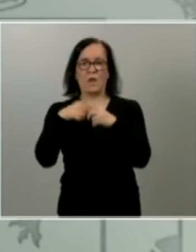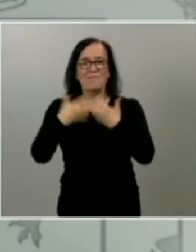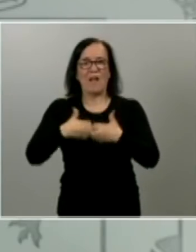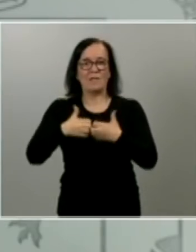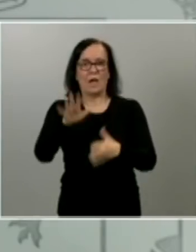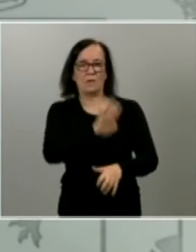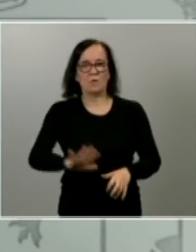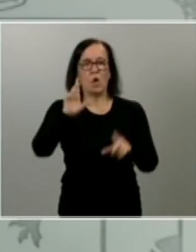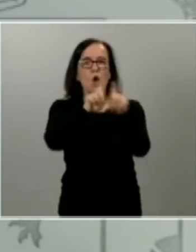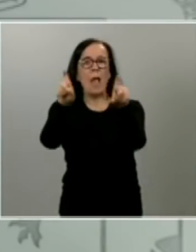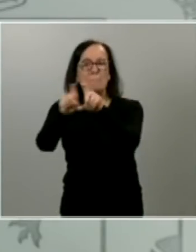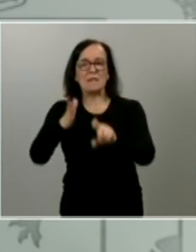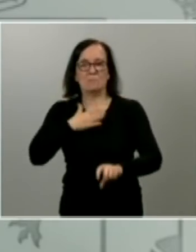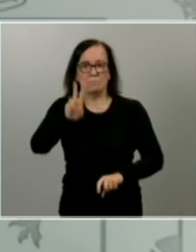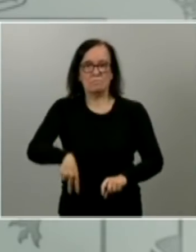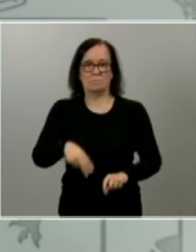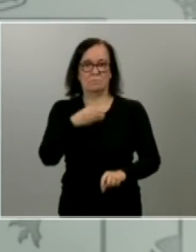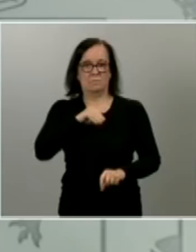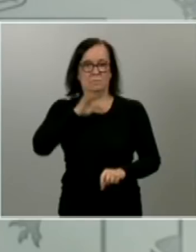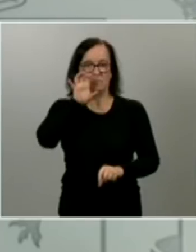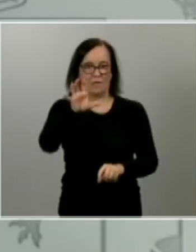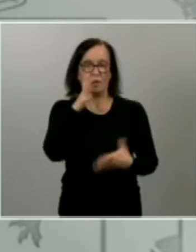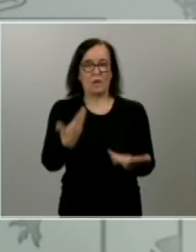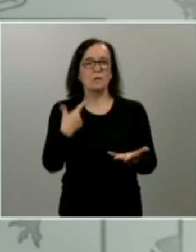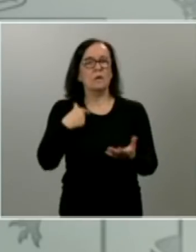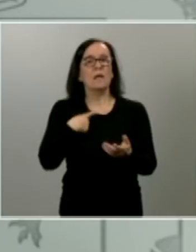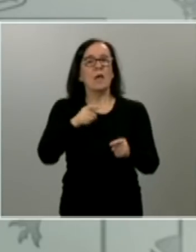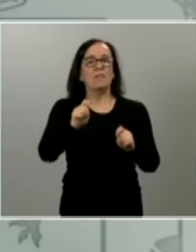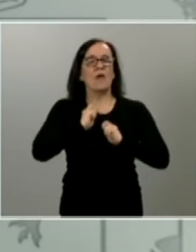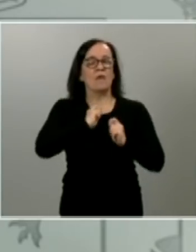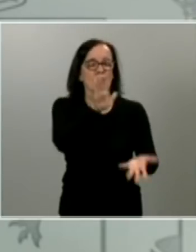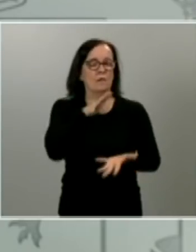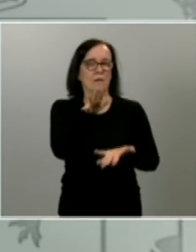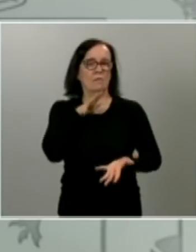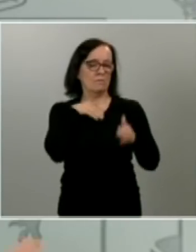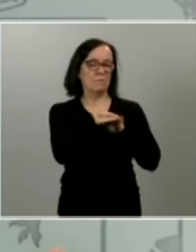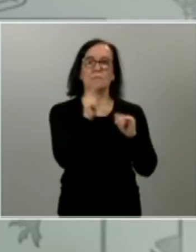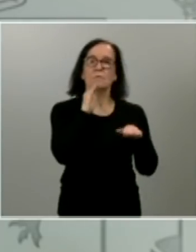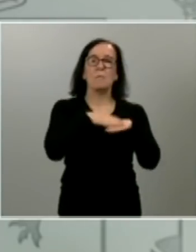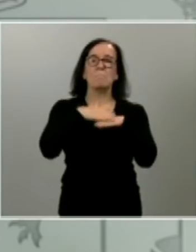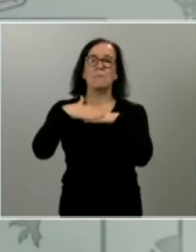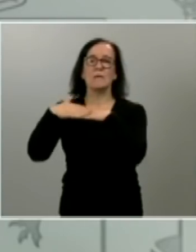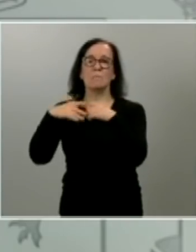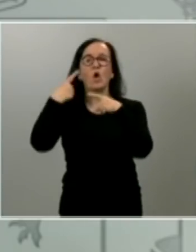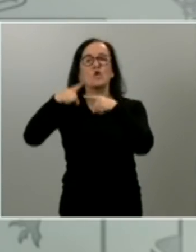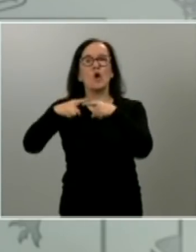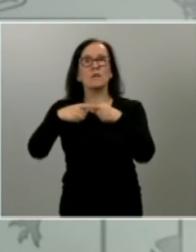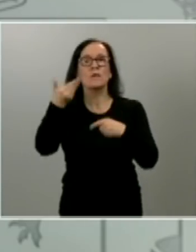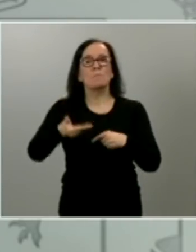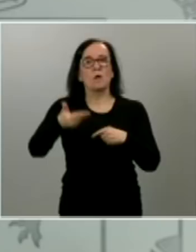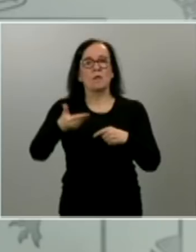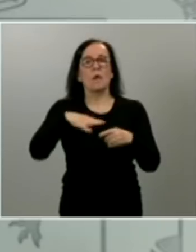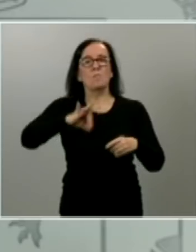empresas nacionales que nos garanticen la provisión de los mínimos instrumentos materiales que puedan